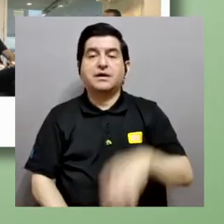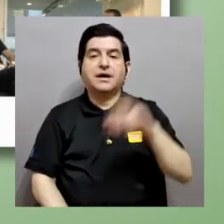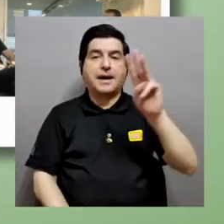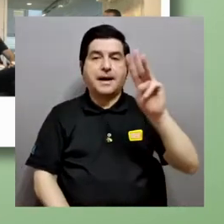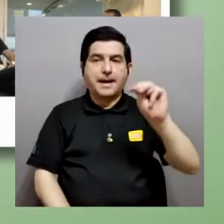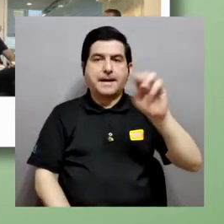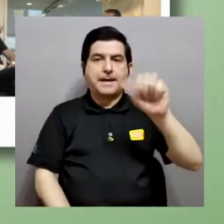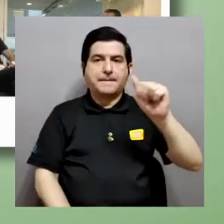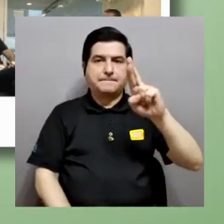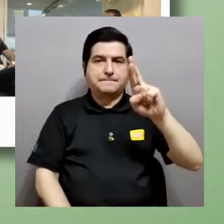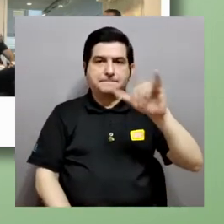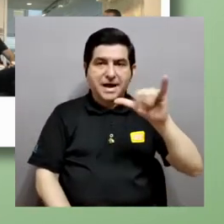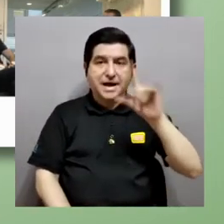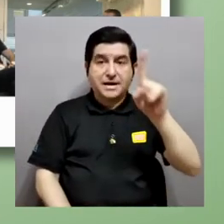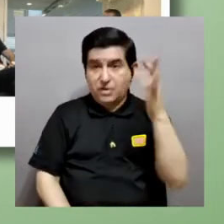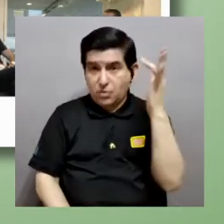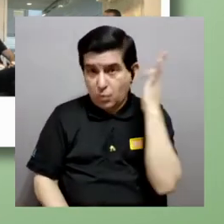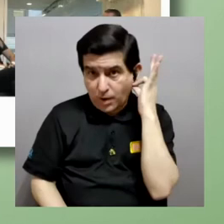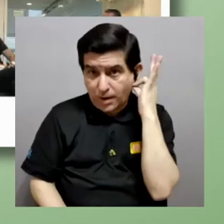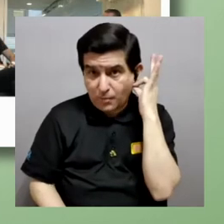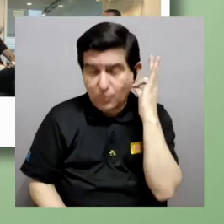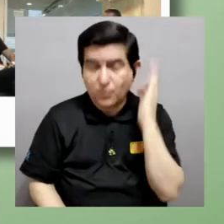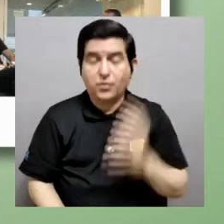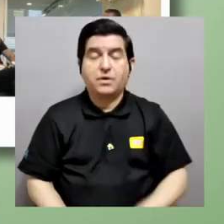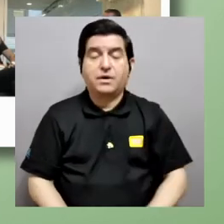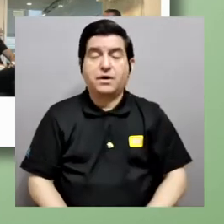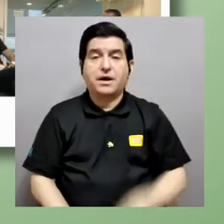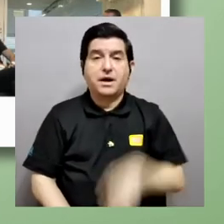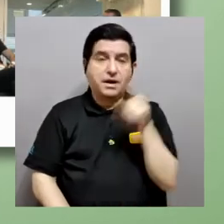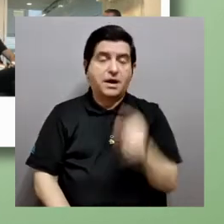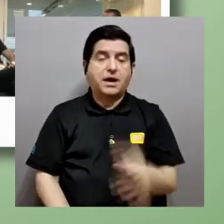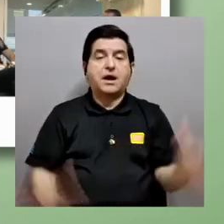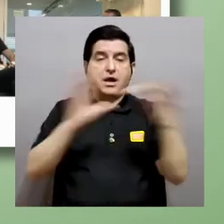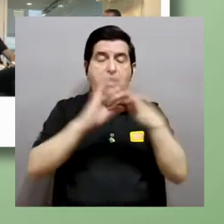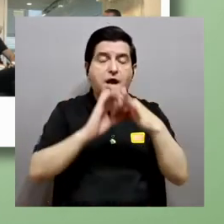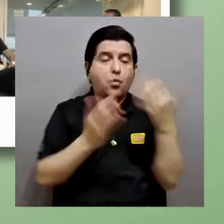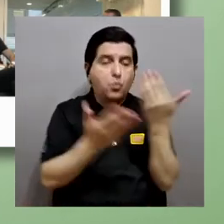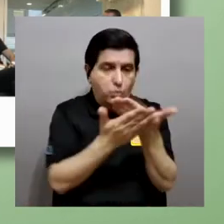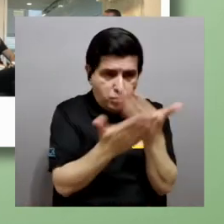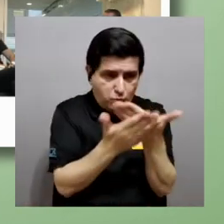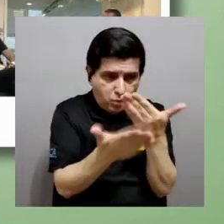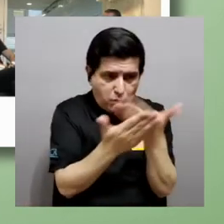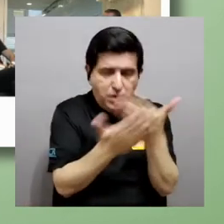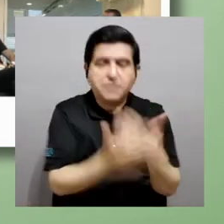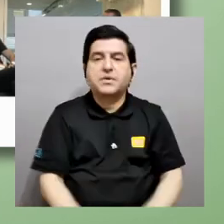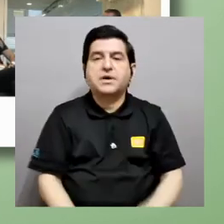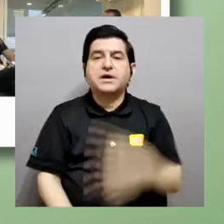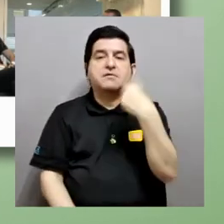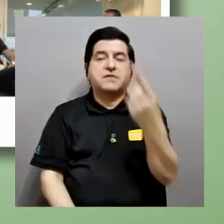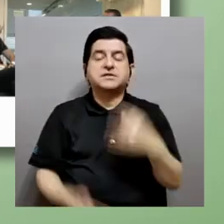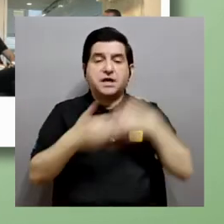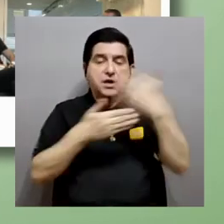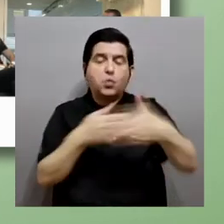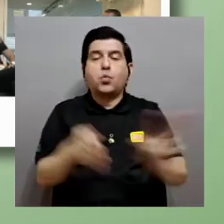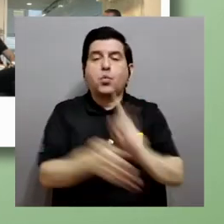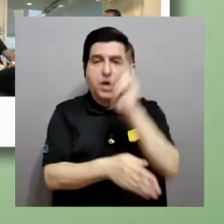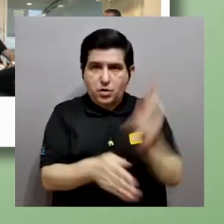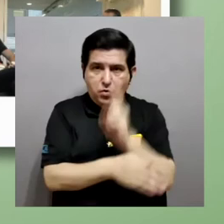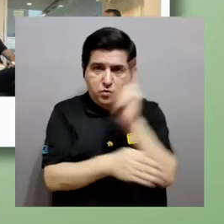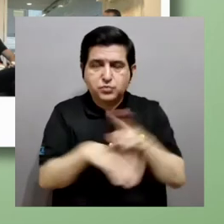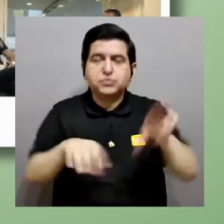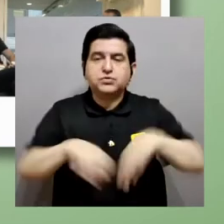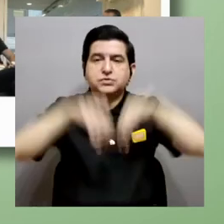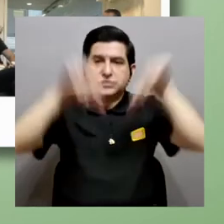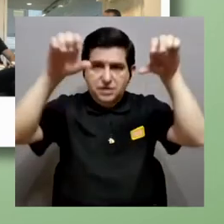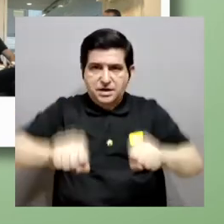una de las muchachas que se unió a nuestros experimentos y nos mencionaba que después de utilizarlo